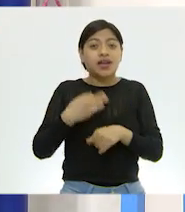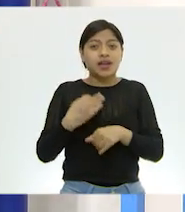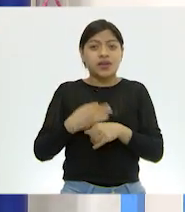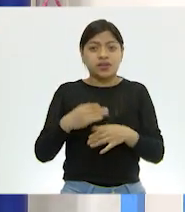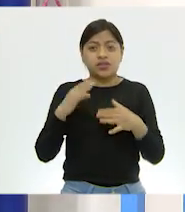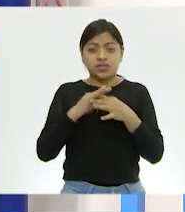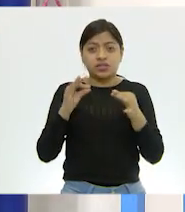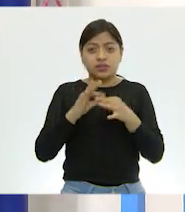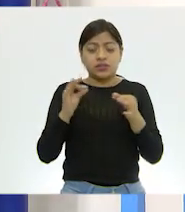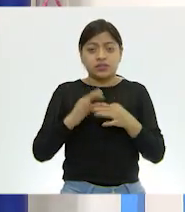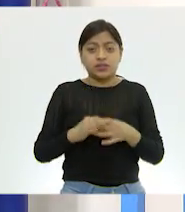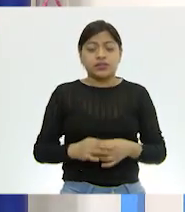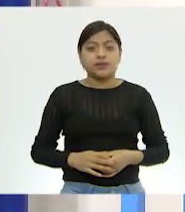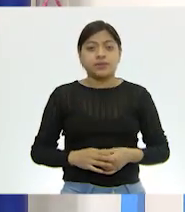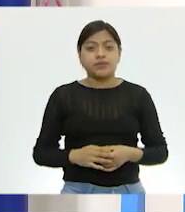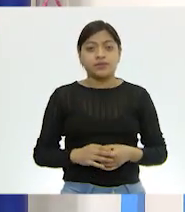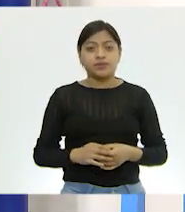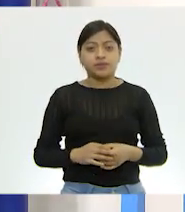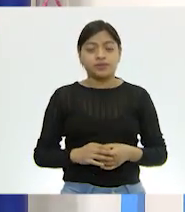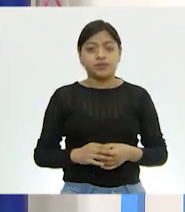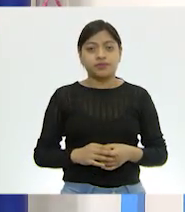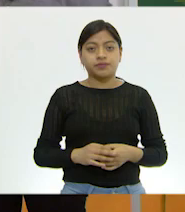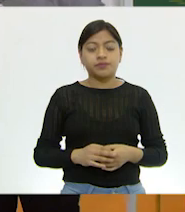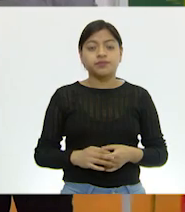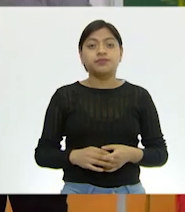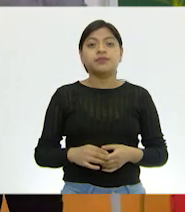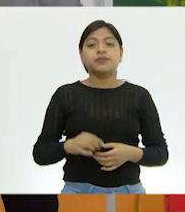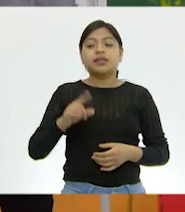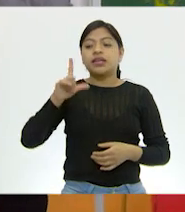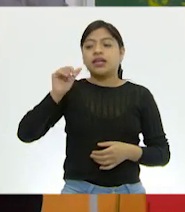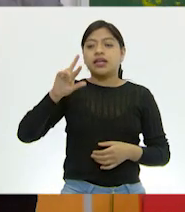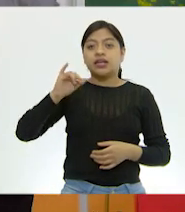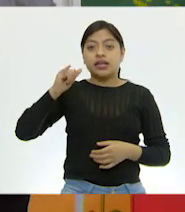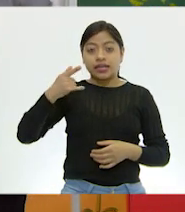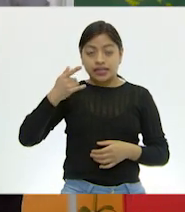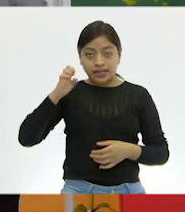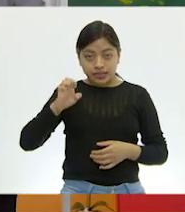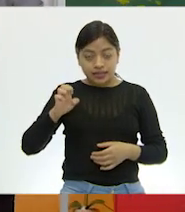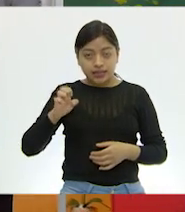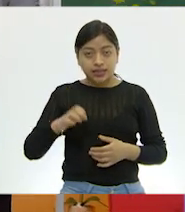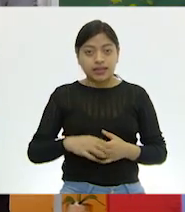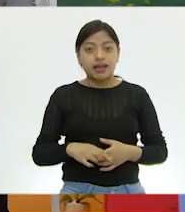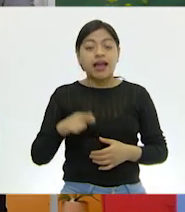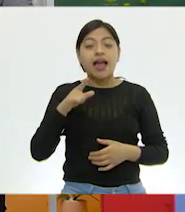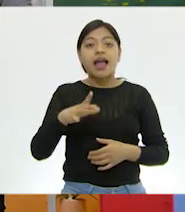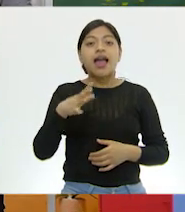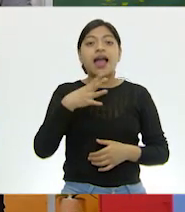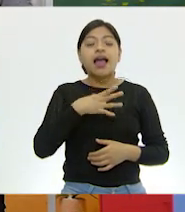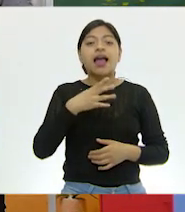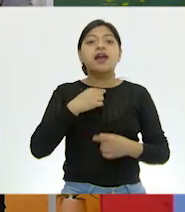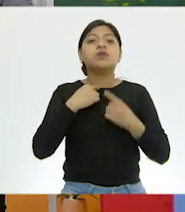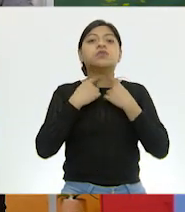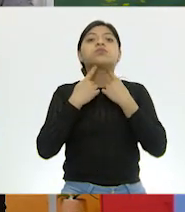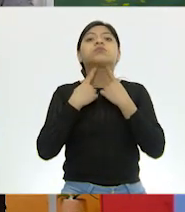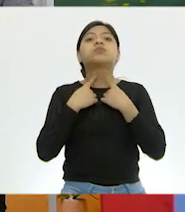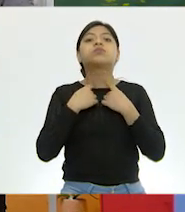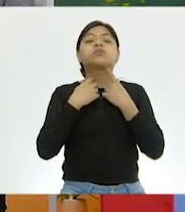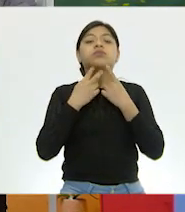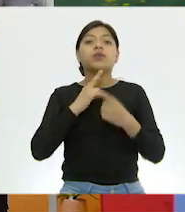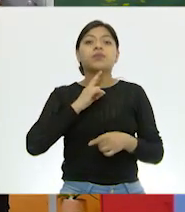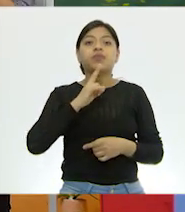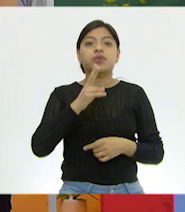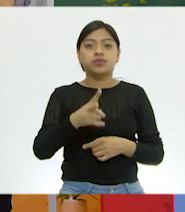de hablar de la tráquea, algo que es importante rescatar acerca de la laringe es que ahí se encuentran tus cuerdas vocales.